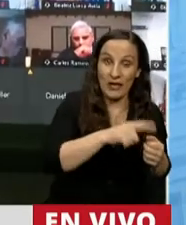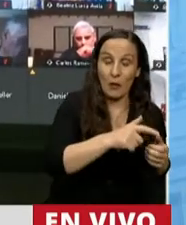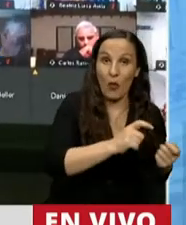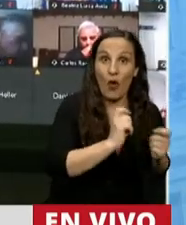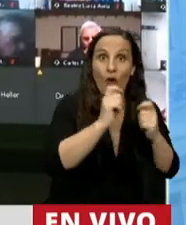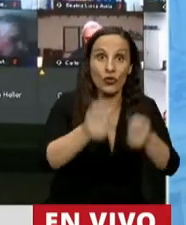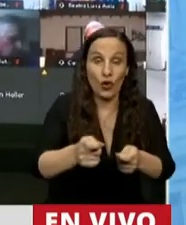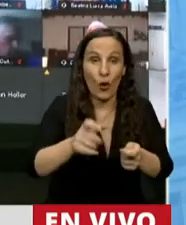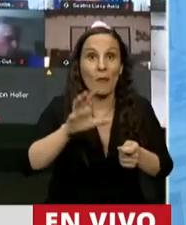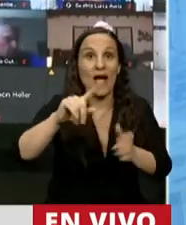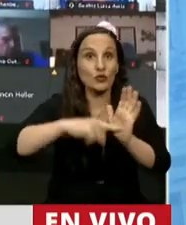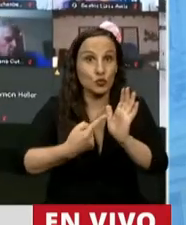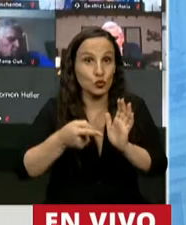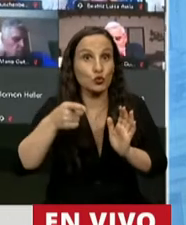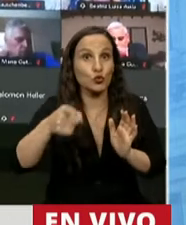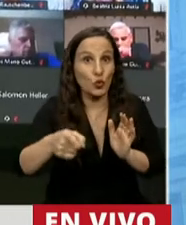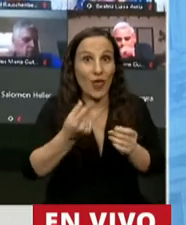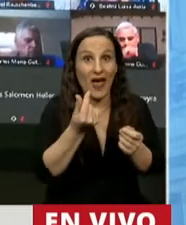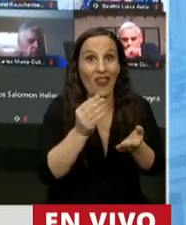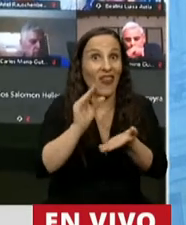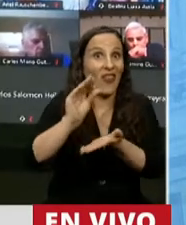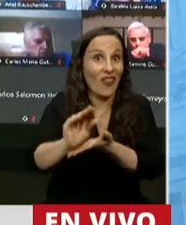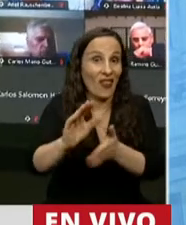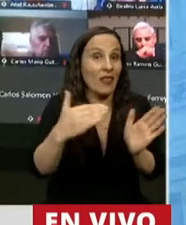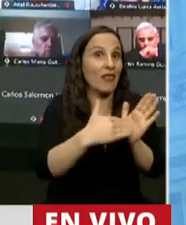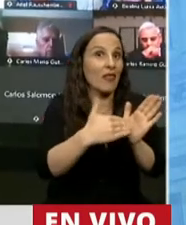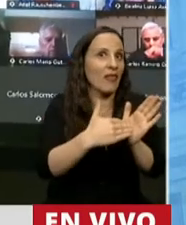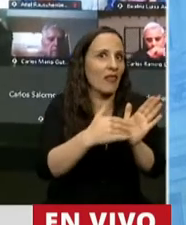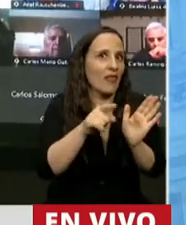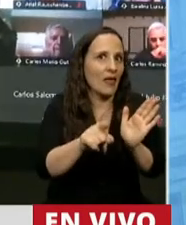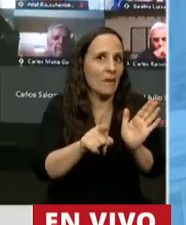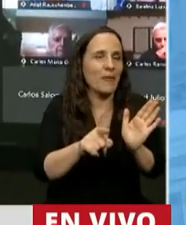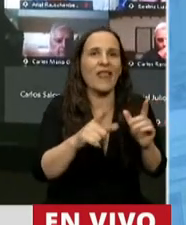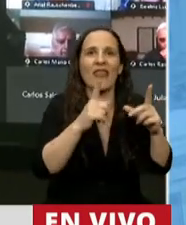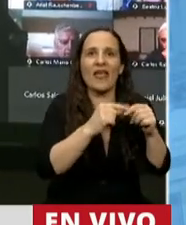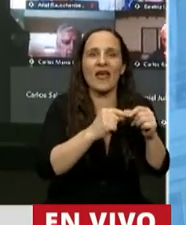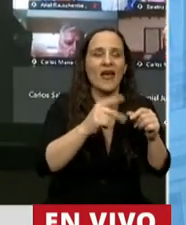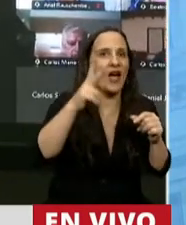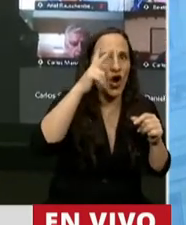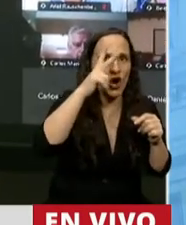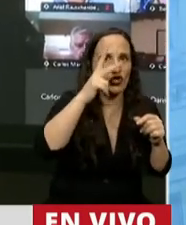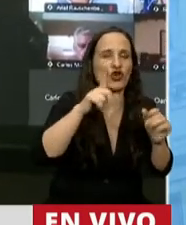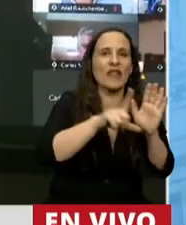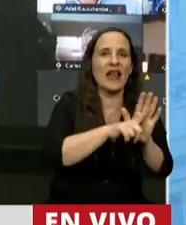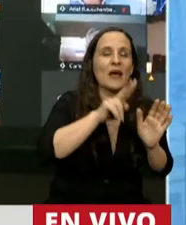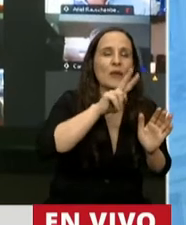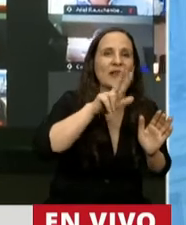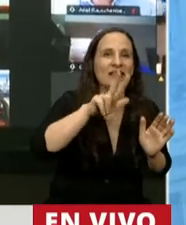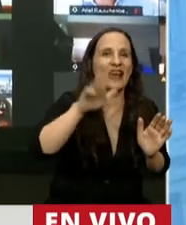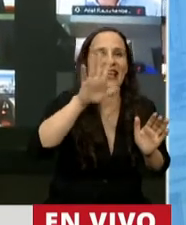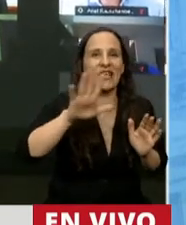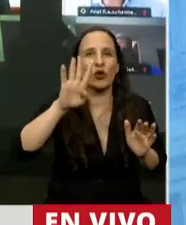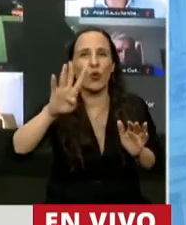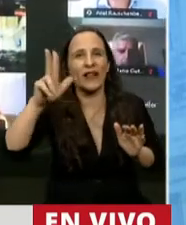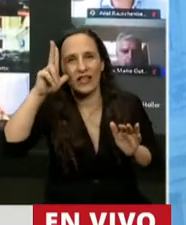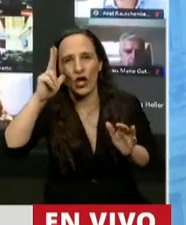a la Ciudad Autónoma de Buenos Aires la participación que corresponda por aplicación del artículo 8 de la ley 23.548 y sus